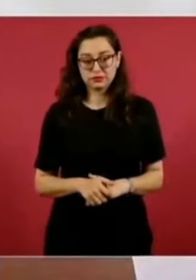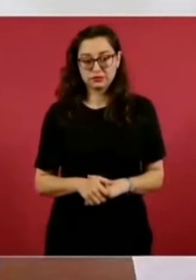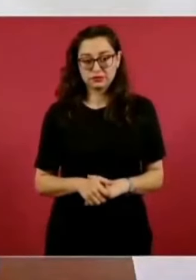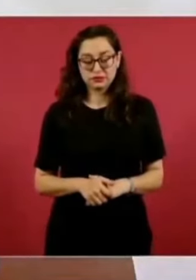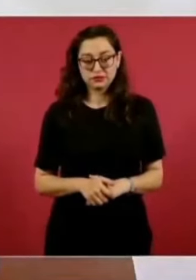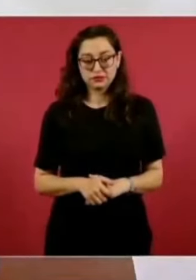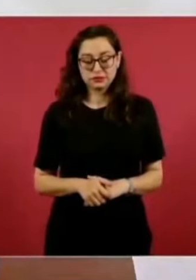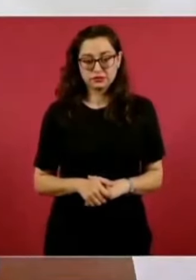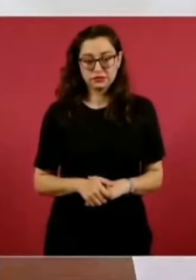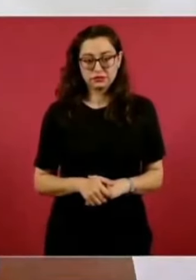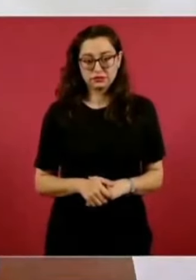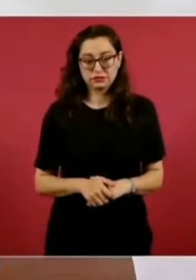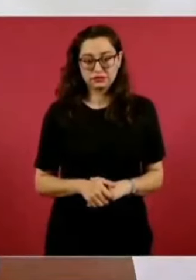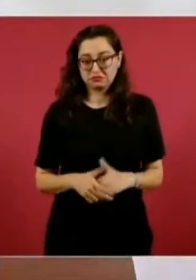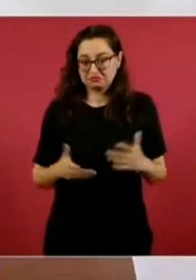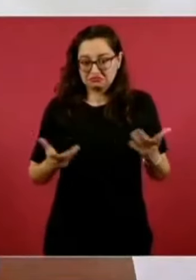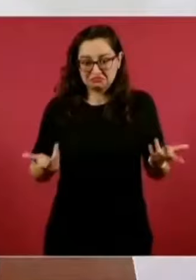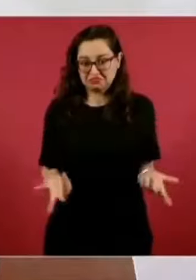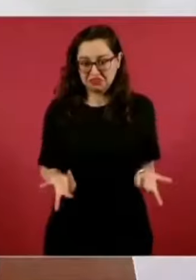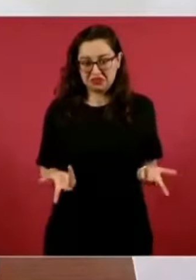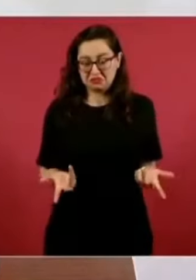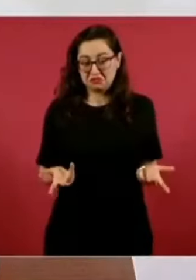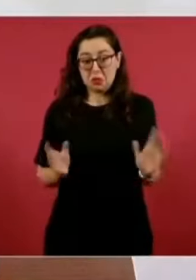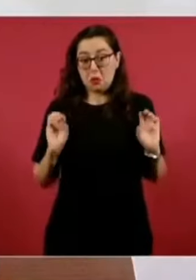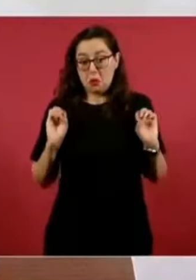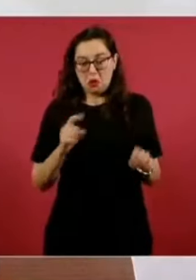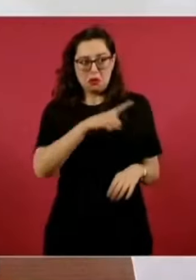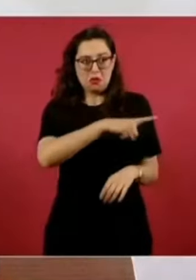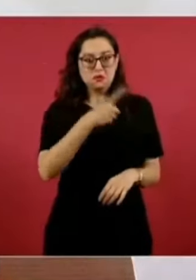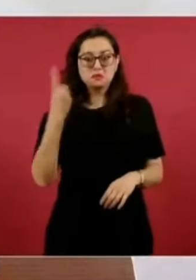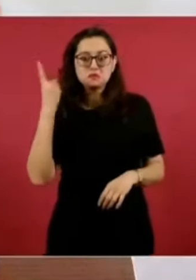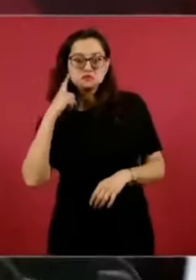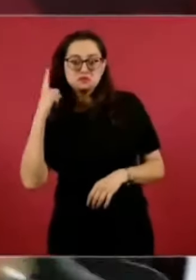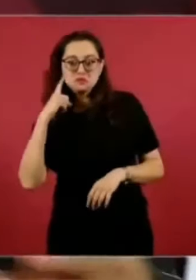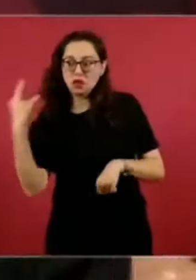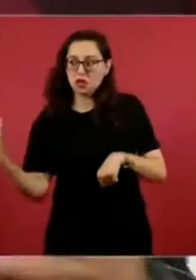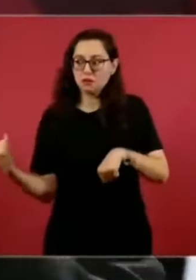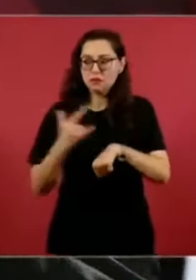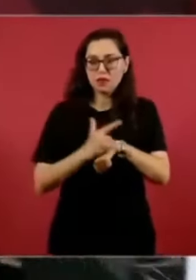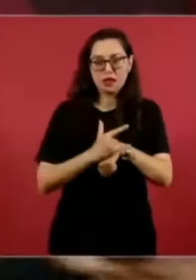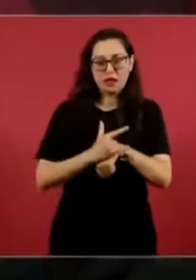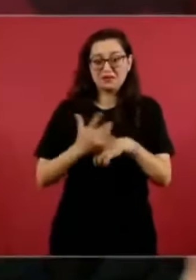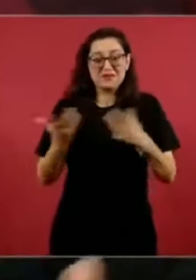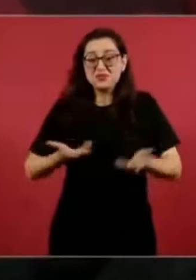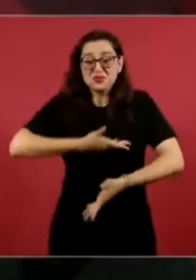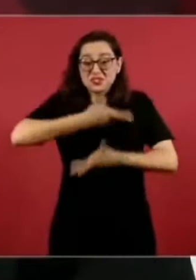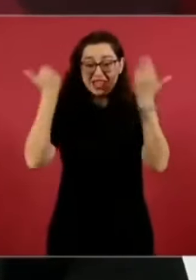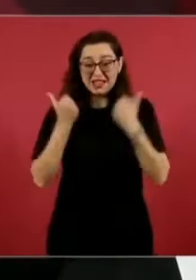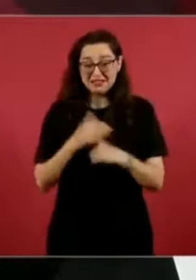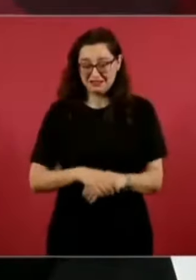porque contaron con información de que iba a viajar. Pero eso ya lo vamos a saber.